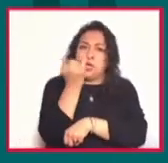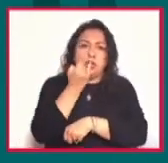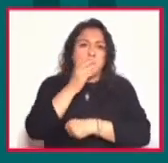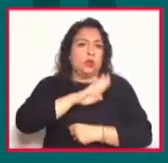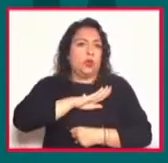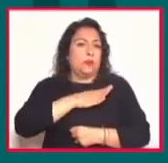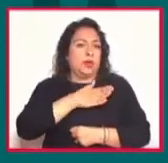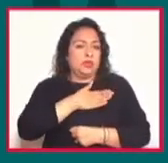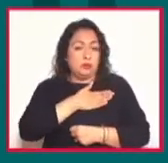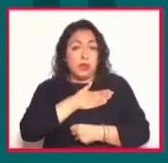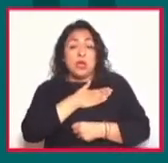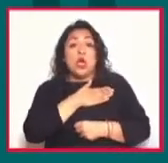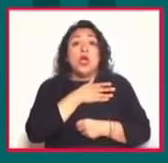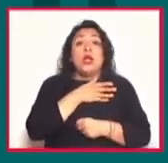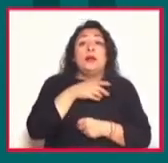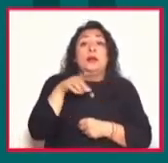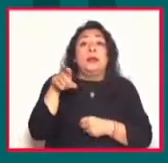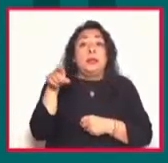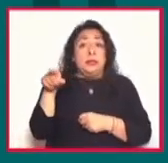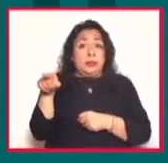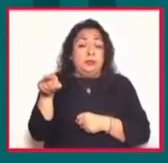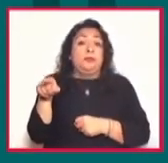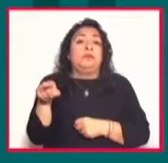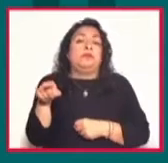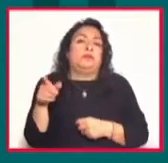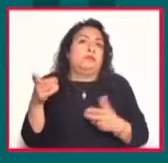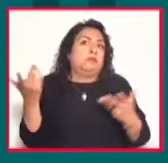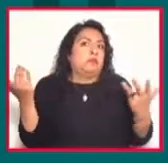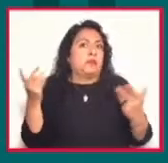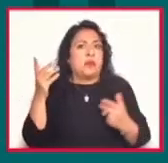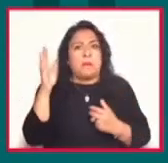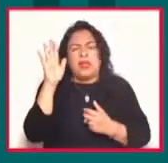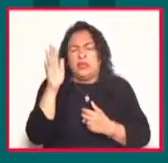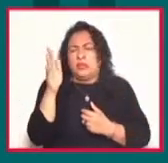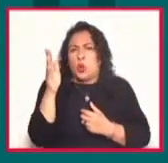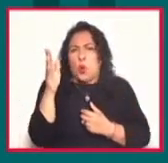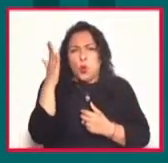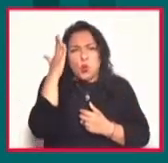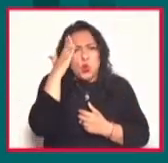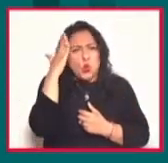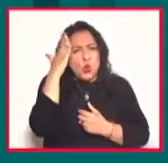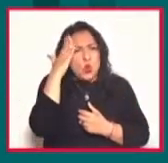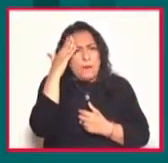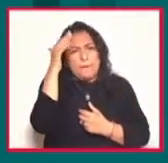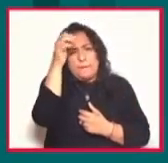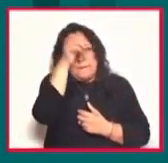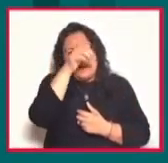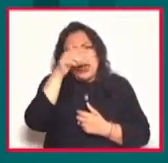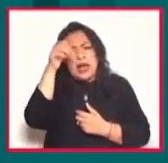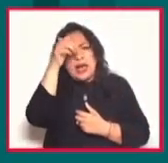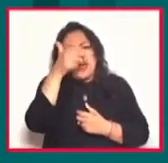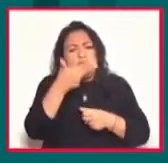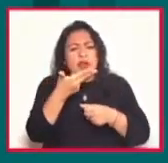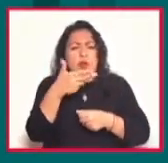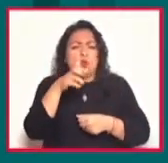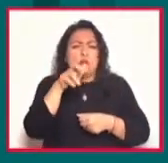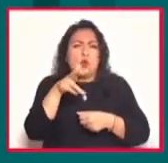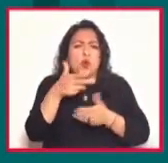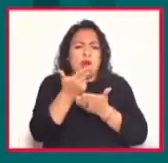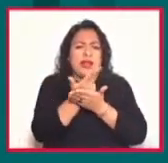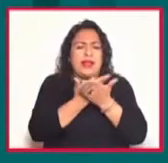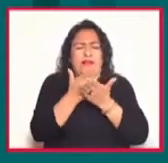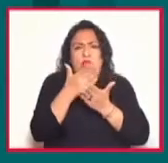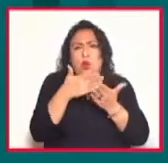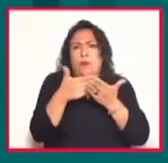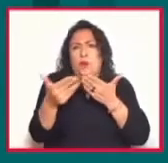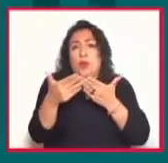Y es, creo yo, el padre del humor gráfico moderno. Para mí hay un antes y un después, verdaderamente, de